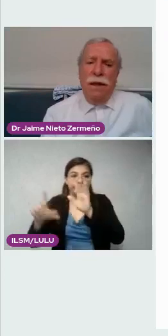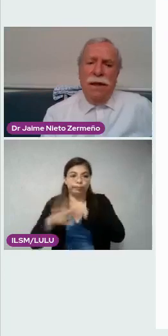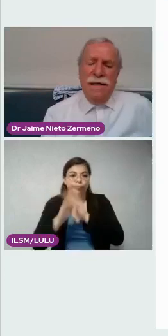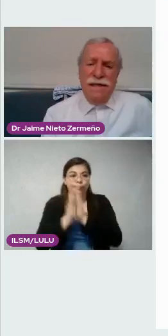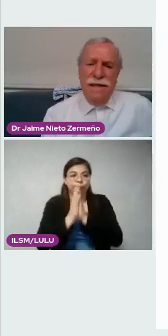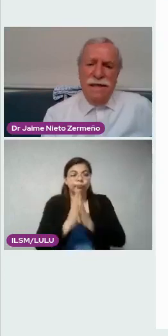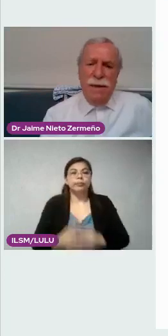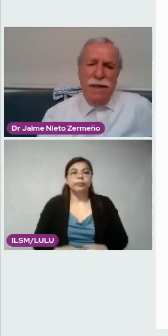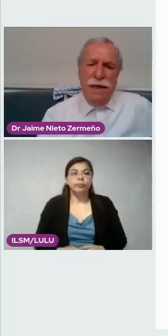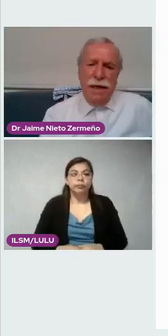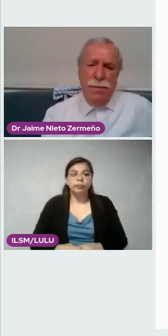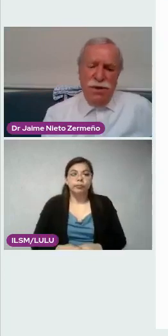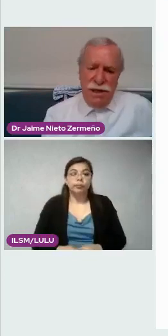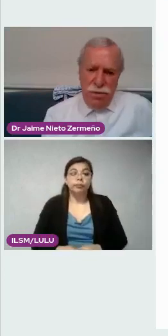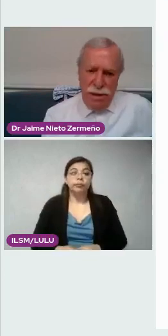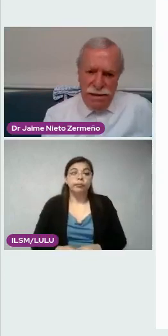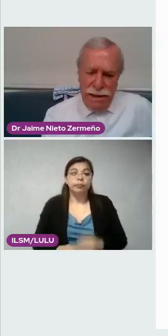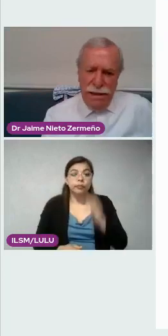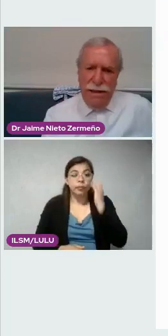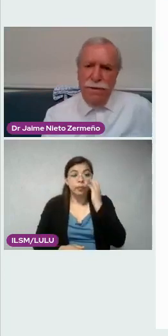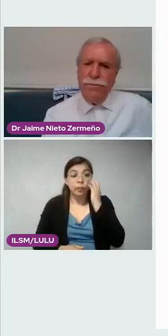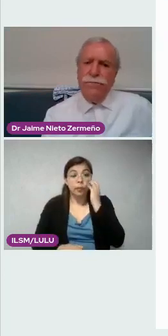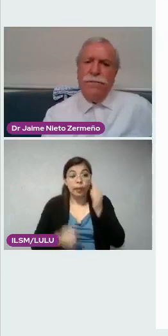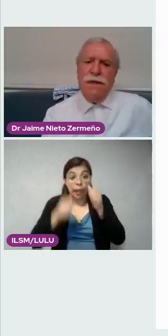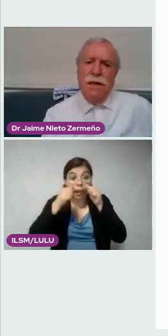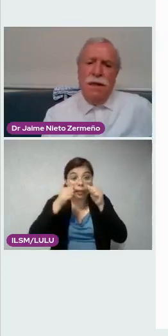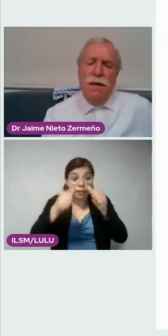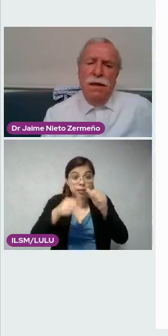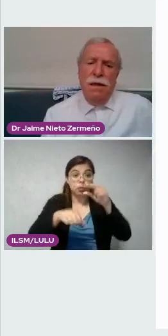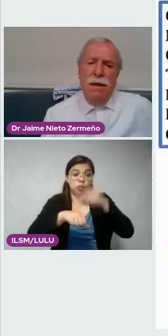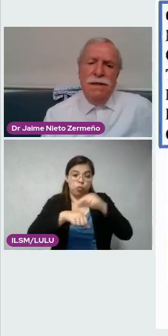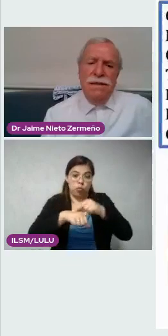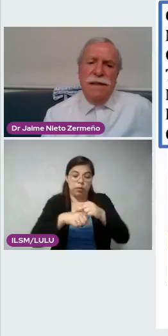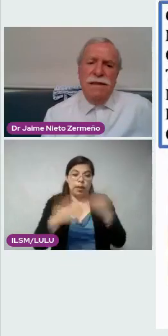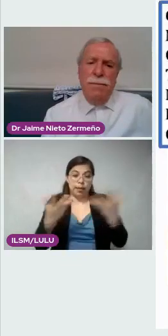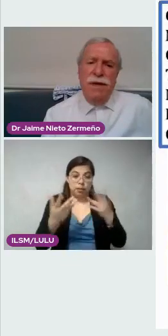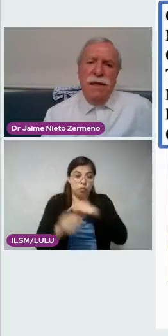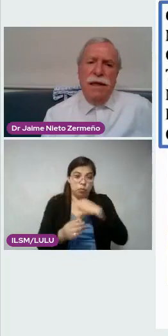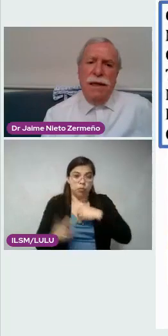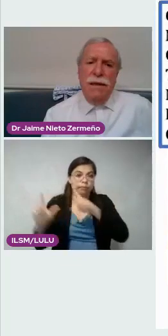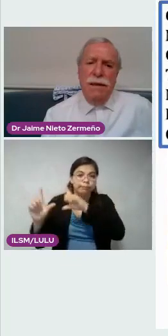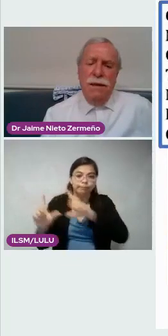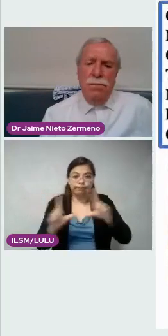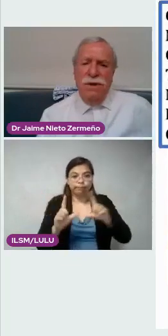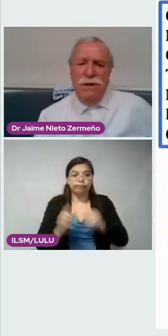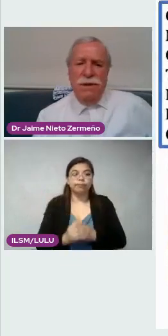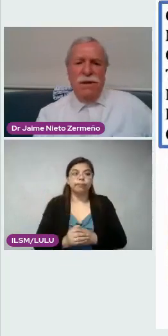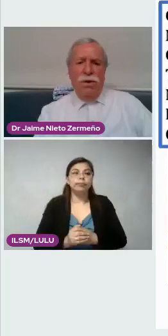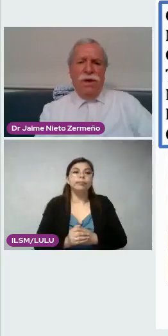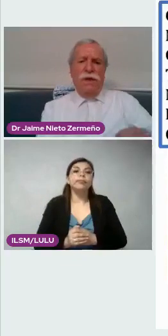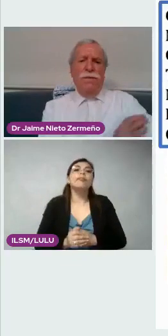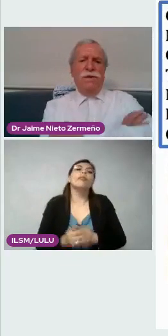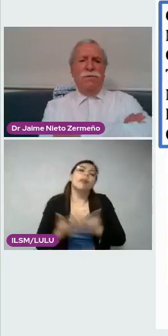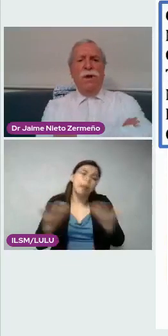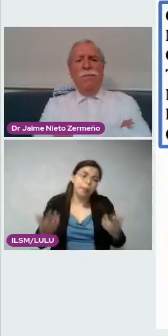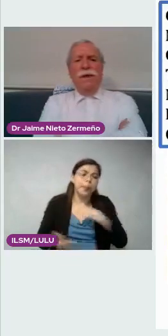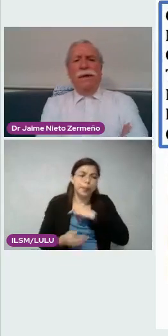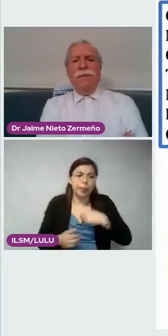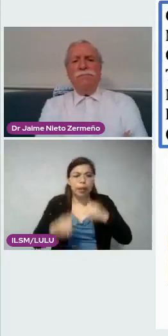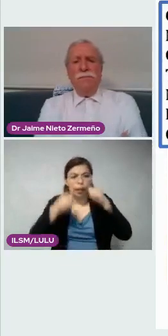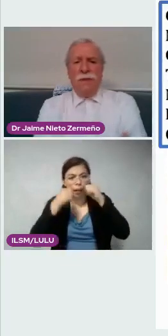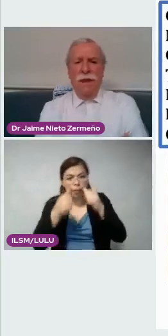En, en asistencia médica, ¿qué hemos hecho? La siguiente. En asistencia médica, pues, es lo que tenemos